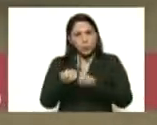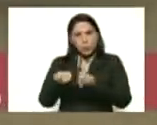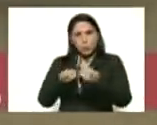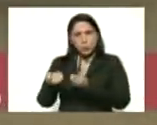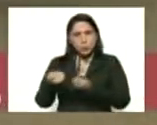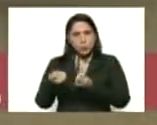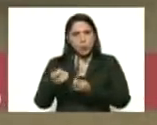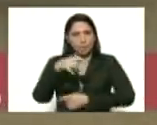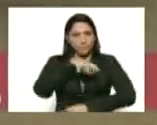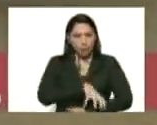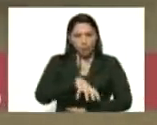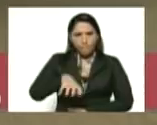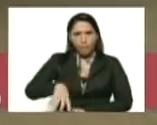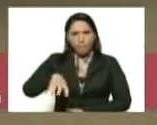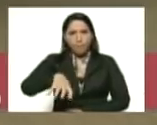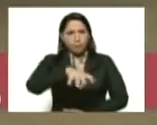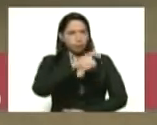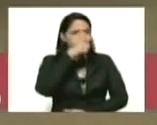territorio, por estado.